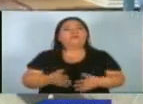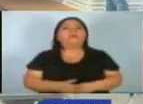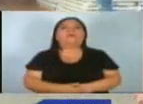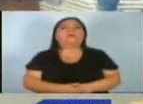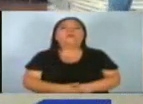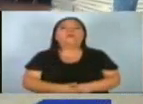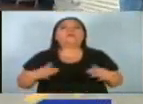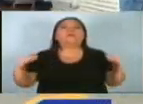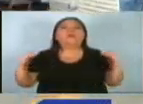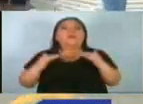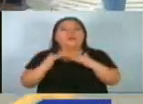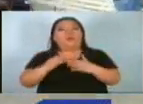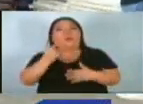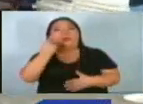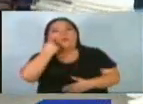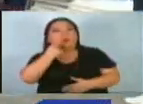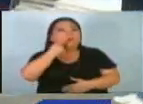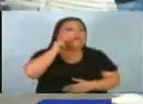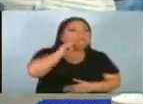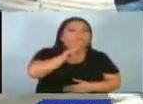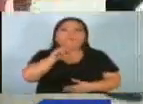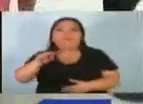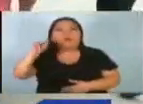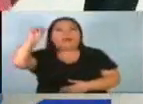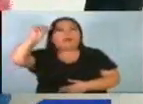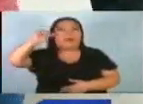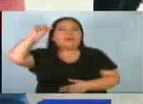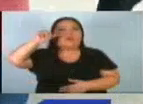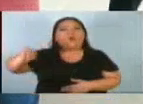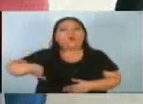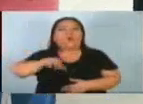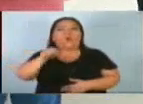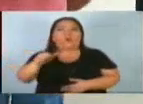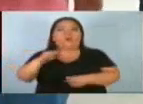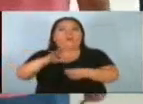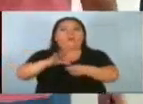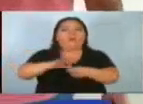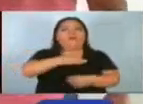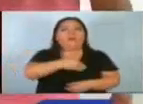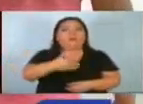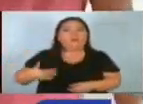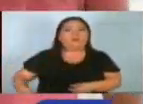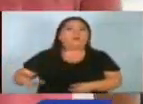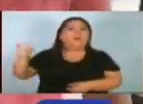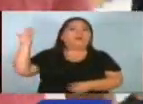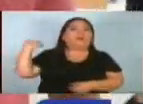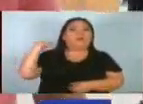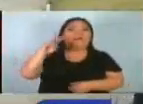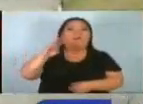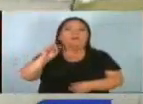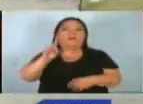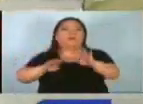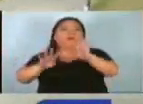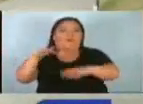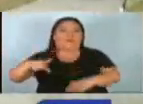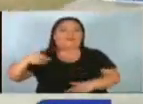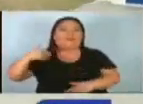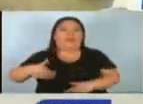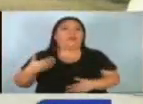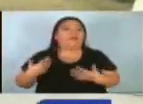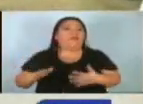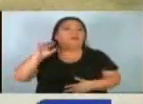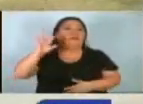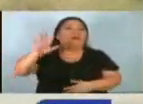Eso también se refleja al analizar el desplazamiento del voto entre la elección presidencial de 2019 y 2024. Hace cinco